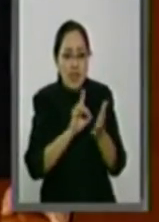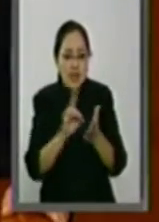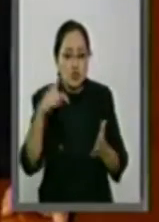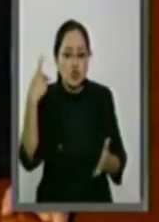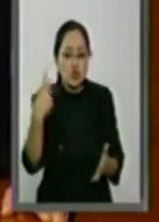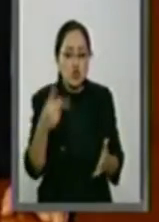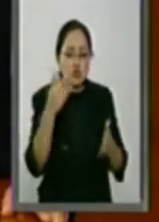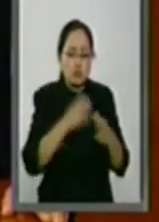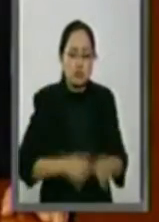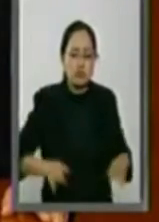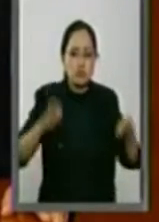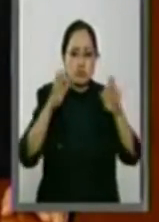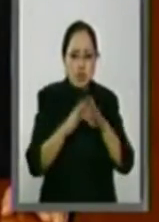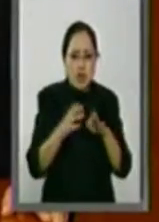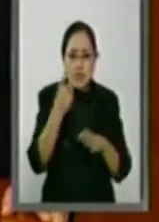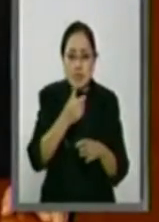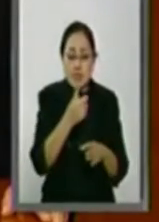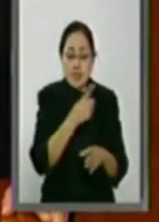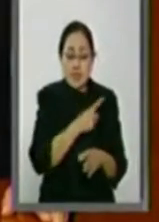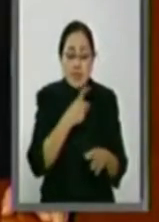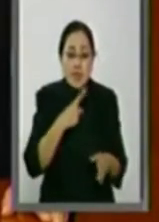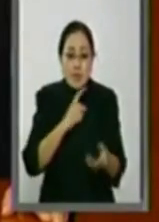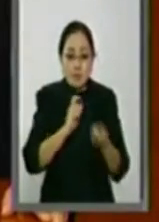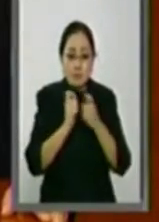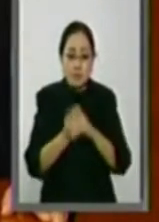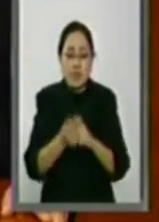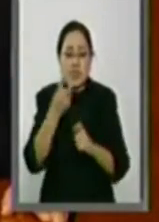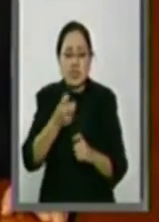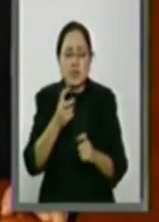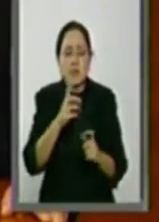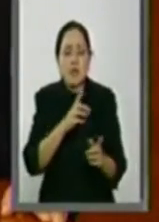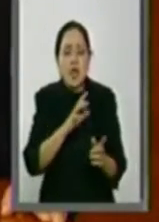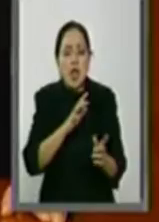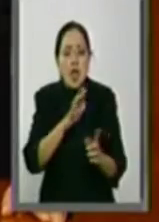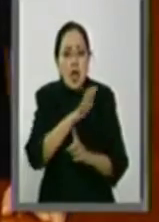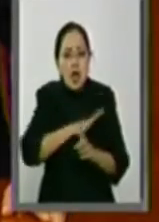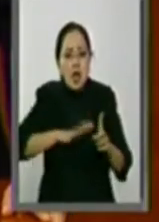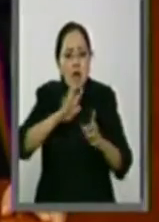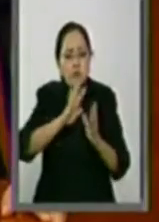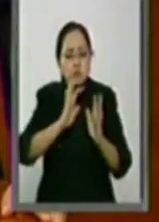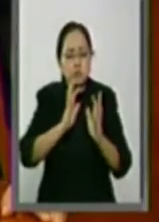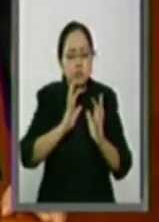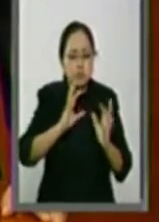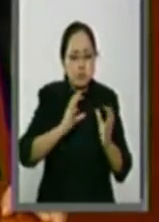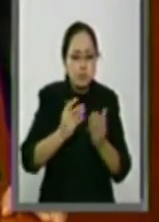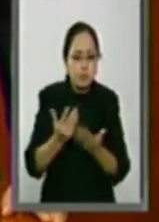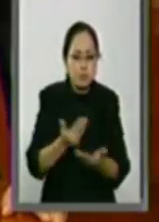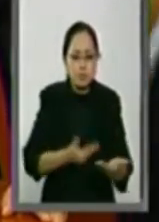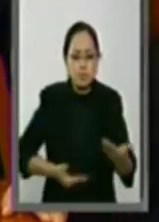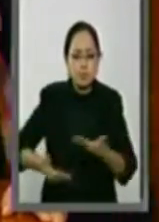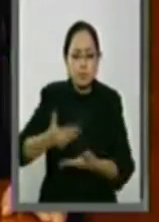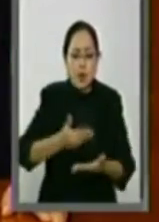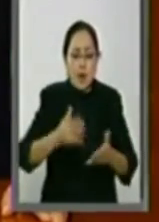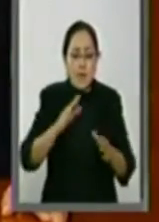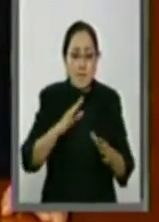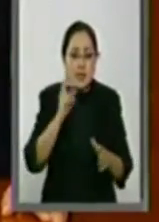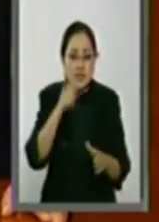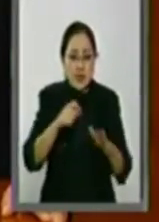debe interpretarse armónicamente como los principios de universalidad,